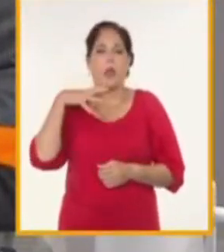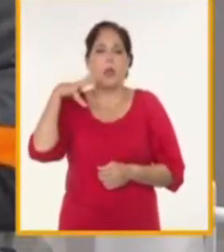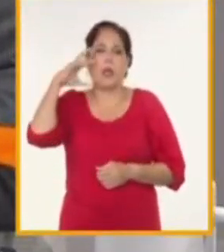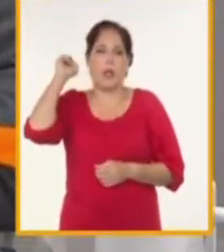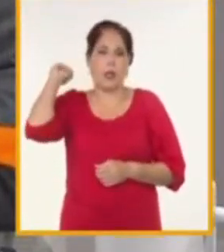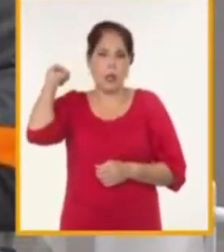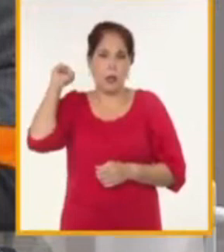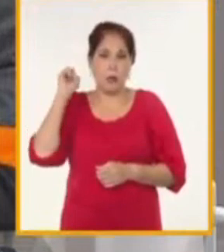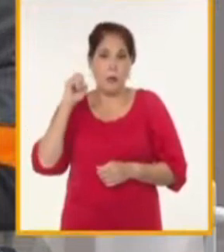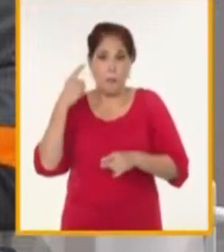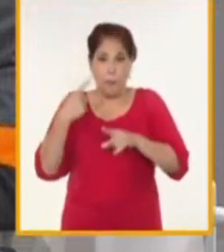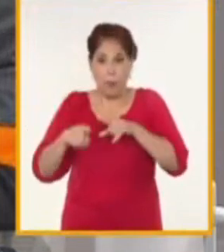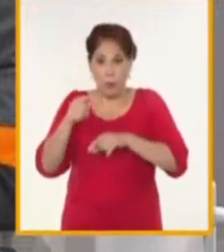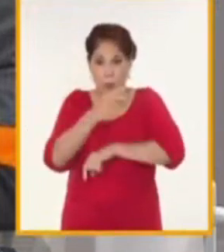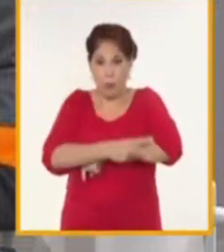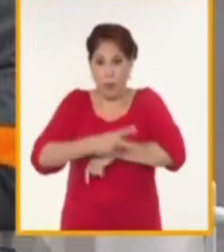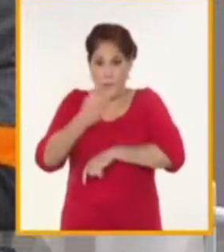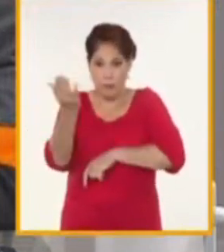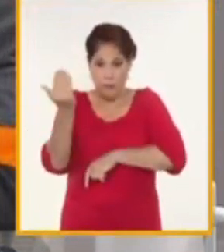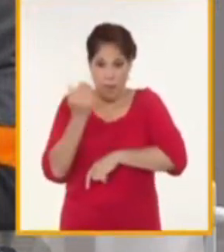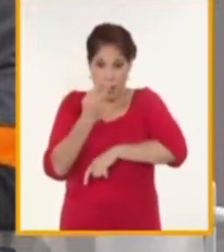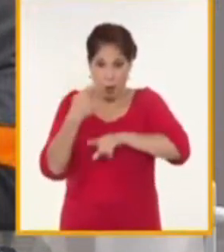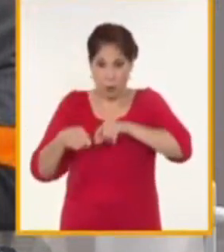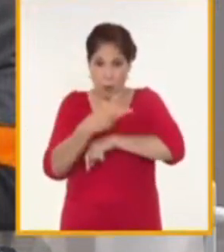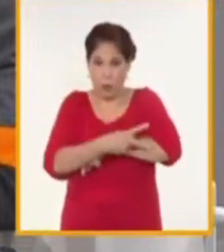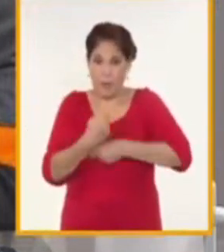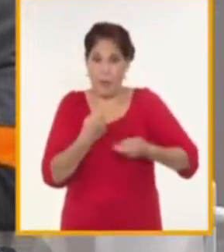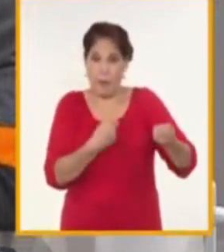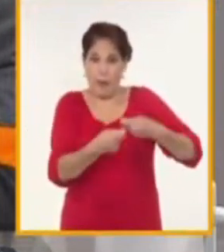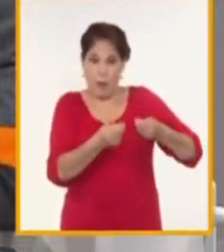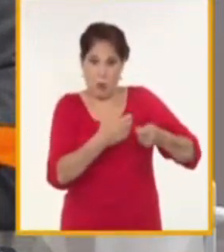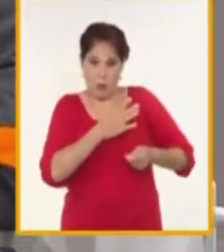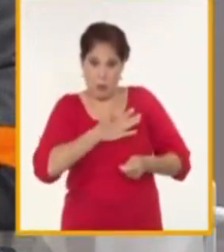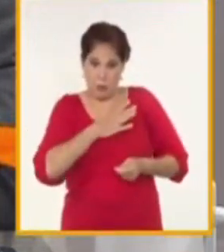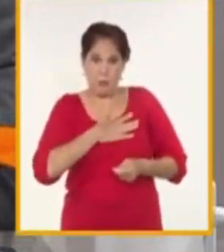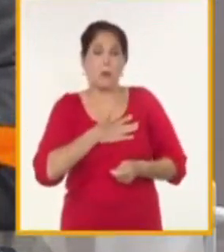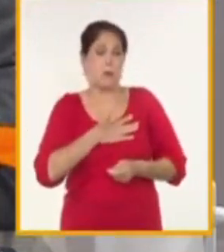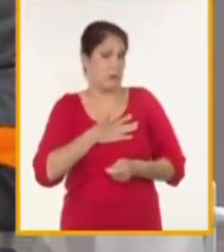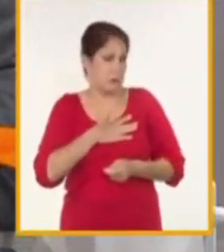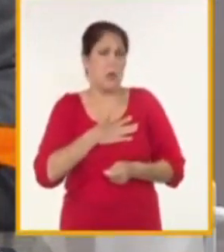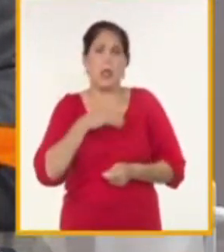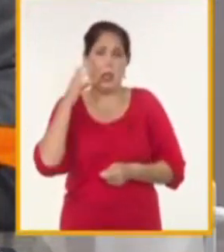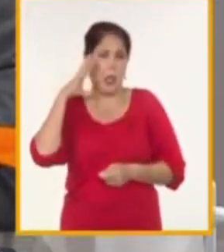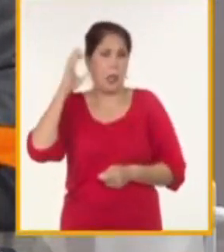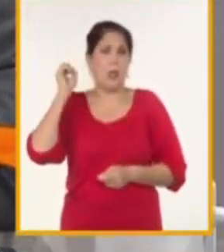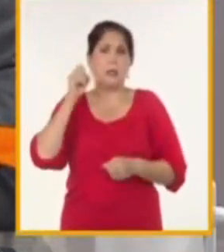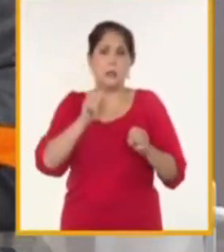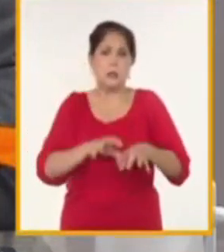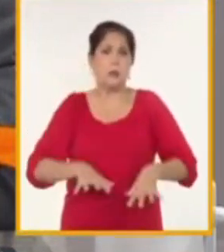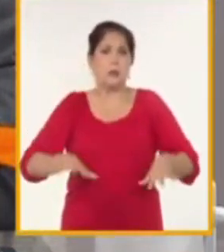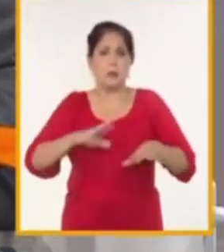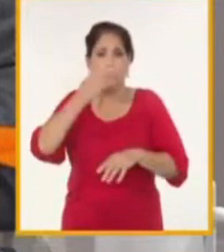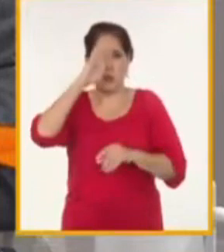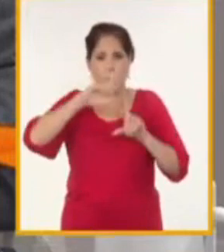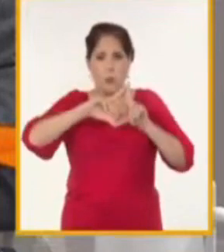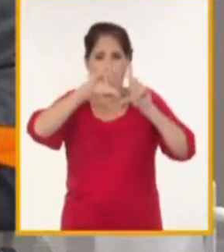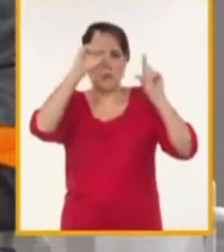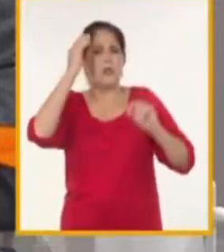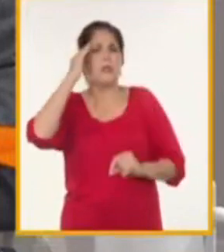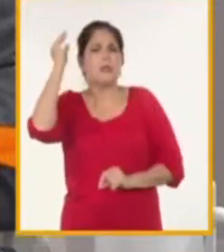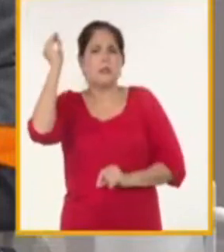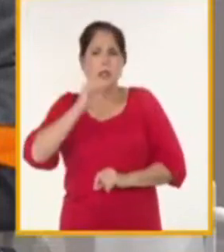y esos inversores sin dejar de cumplir con su objetivo que es precisamente generar